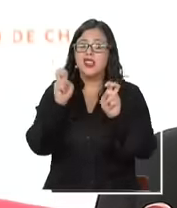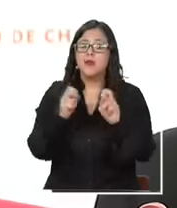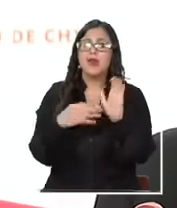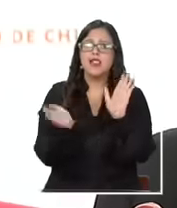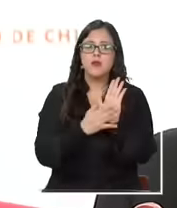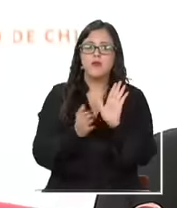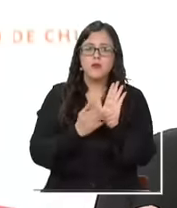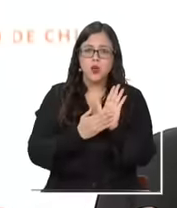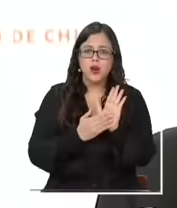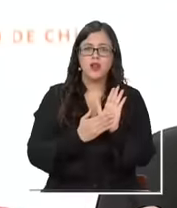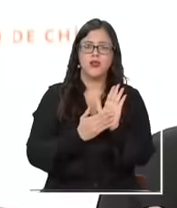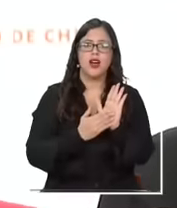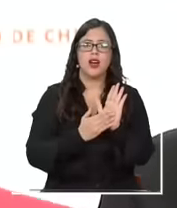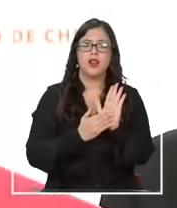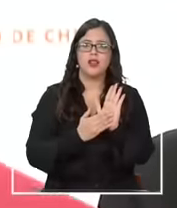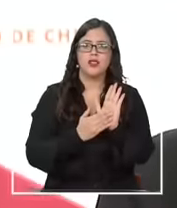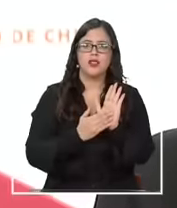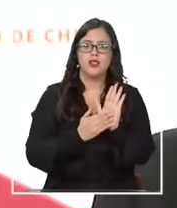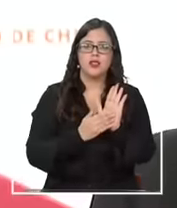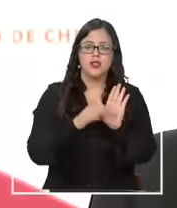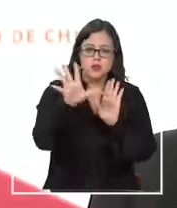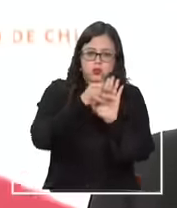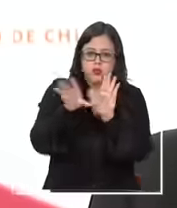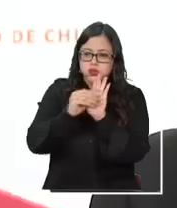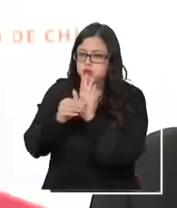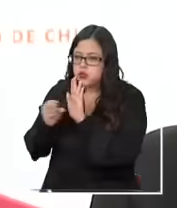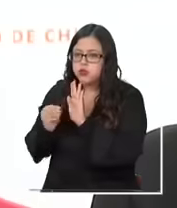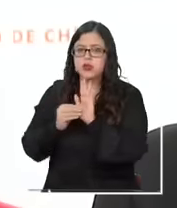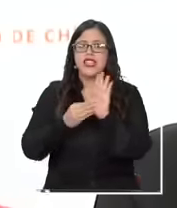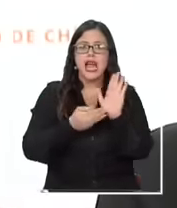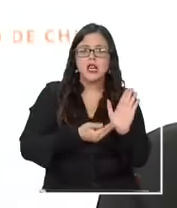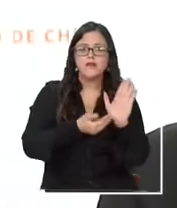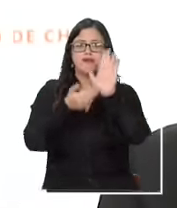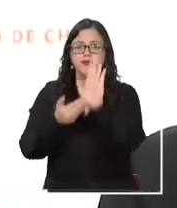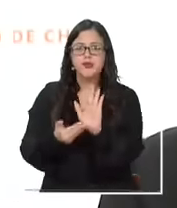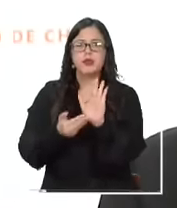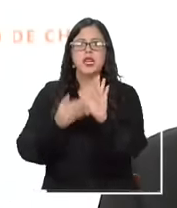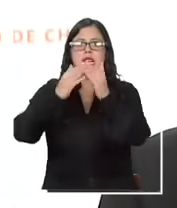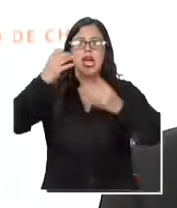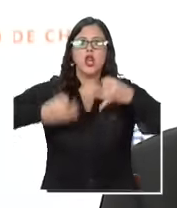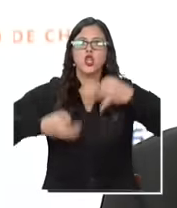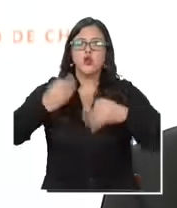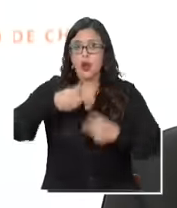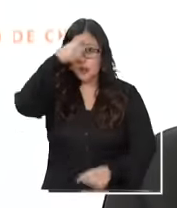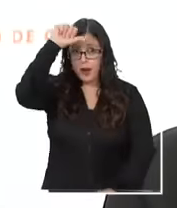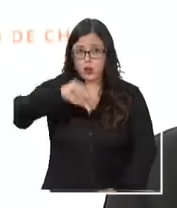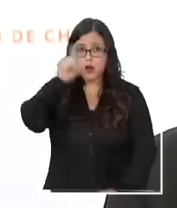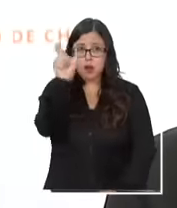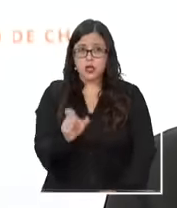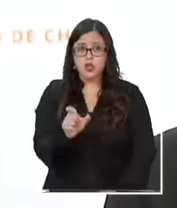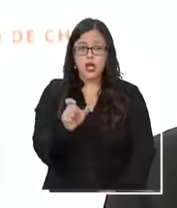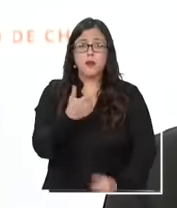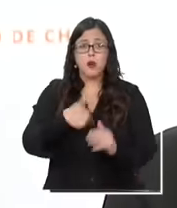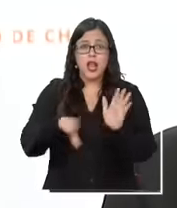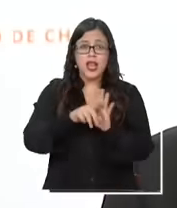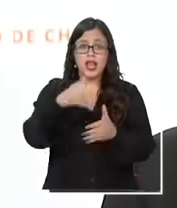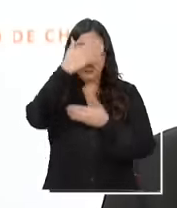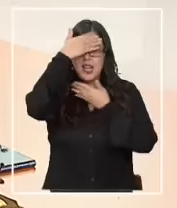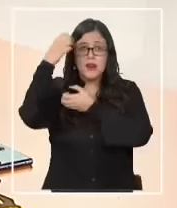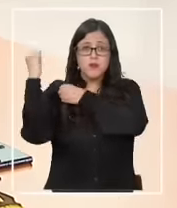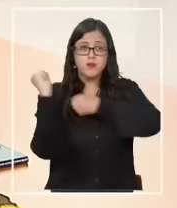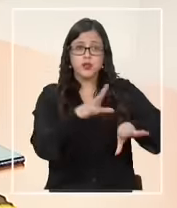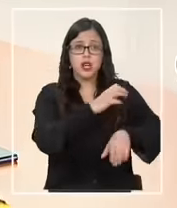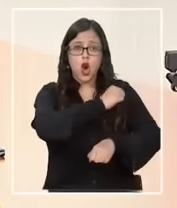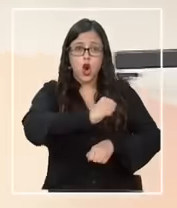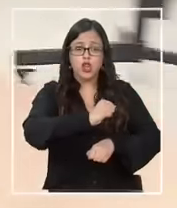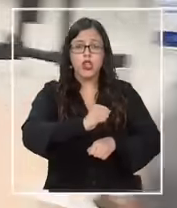que hay que lograr en los tribunales para finalmente condenar a una persona por la ley terrorista muchas veces no se puede alcanzar.